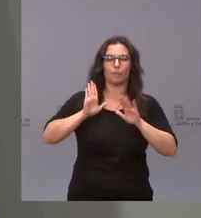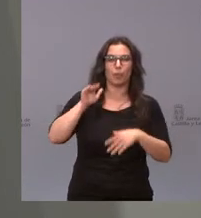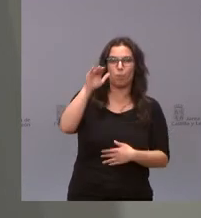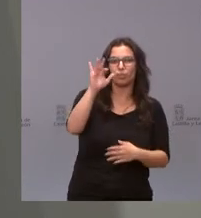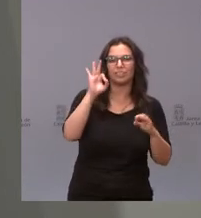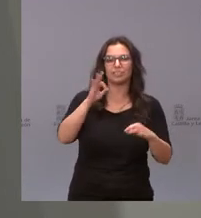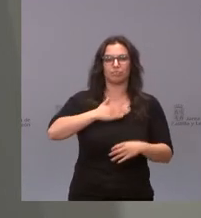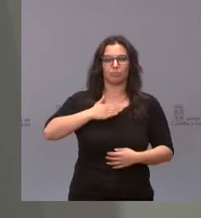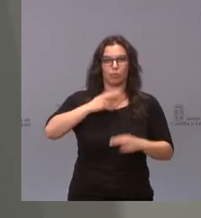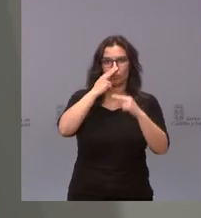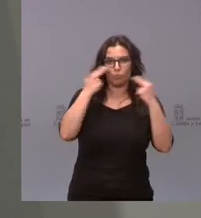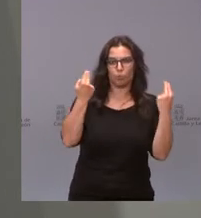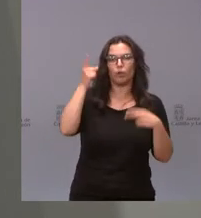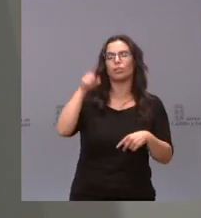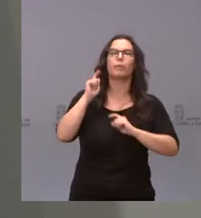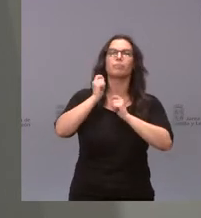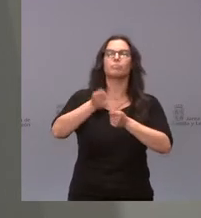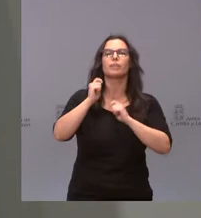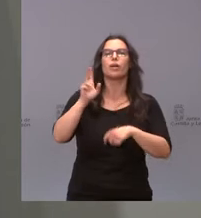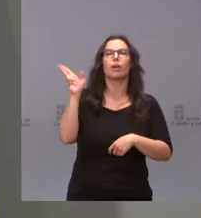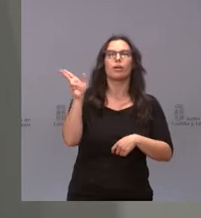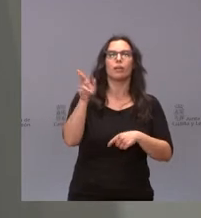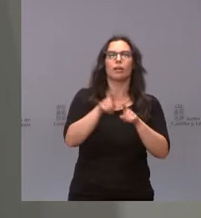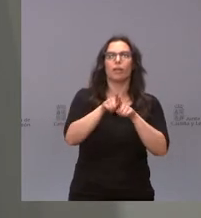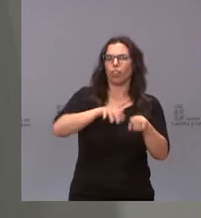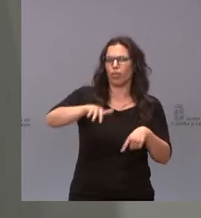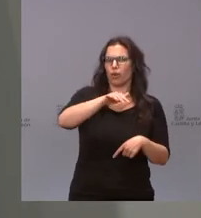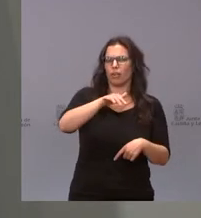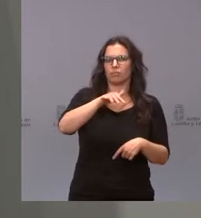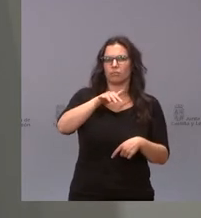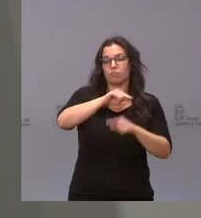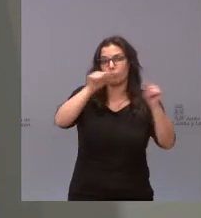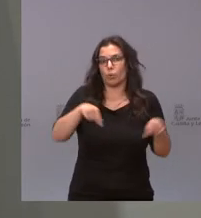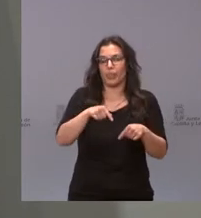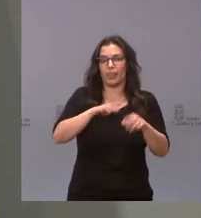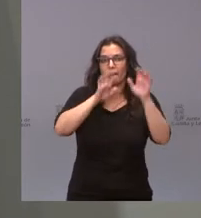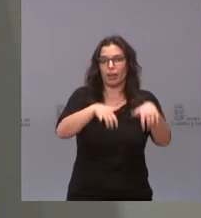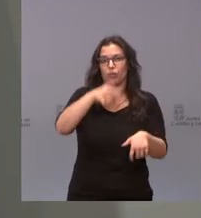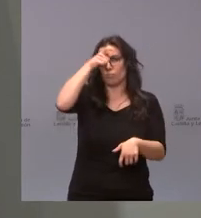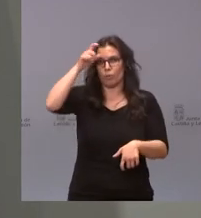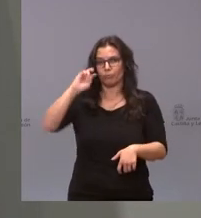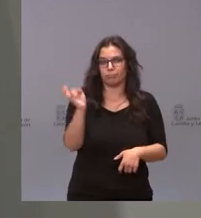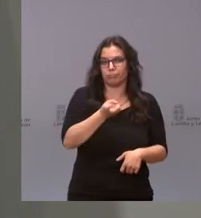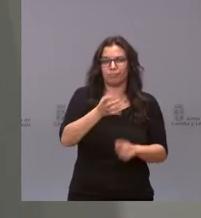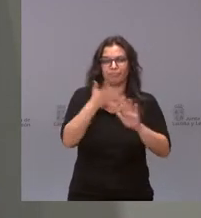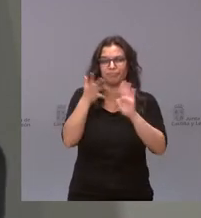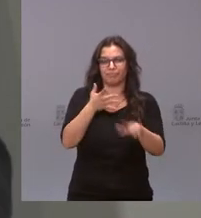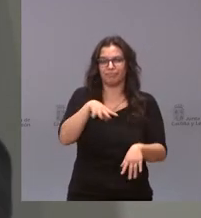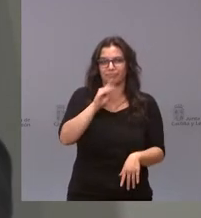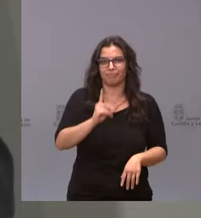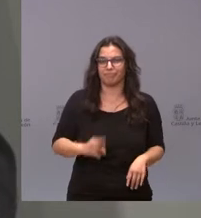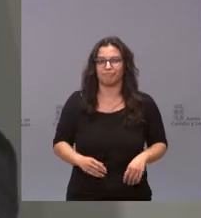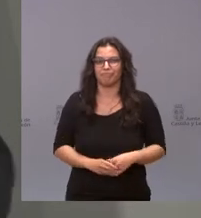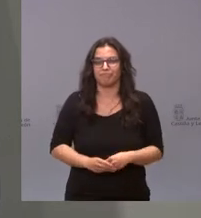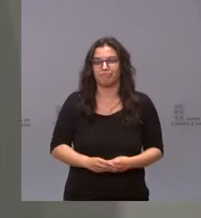municipios de Truchas, Encinedo y Castrillo de la Cabrera, en la provincia de León. También se